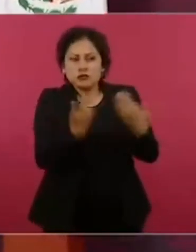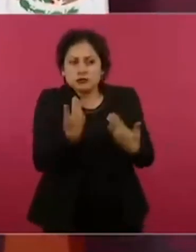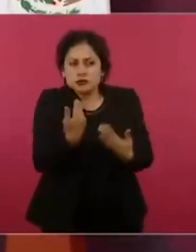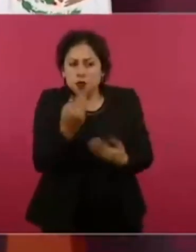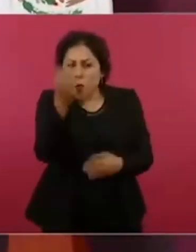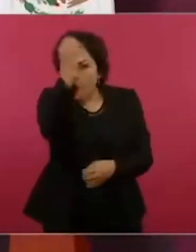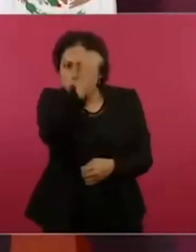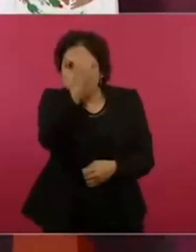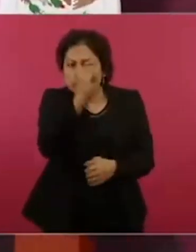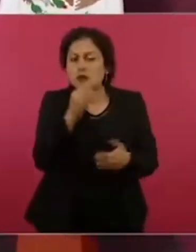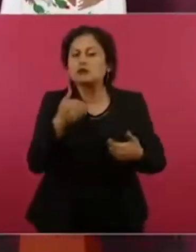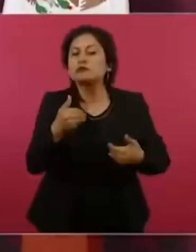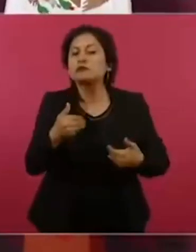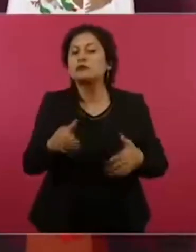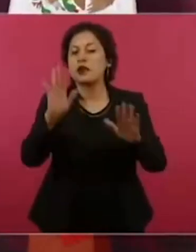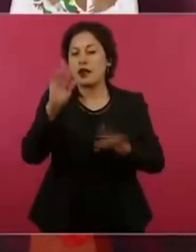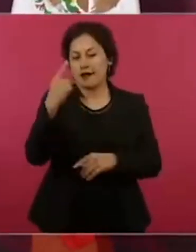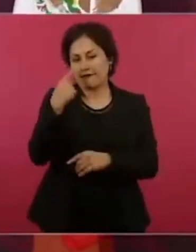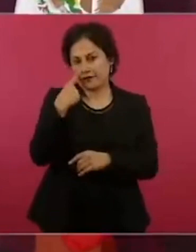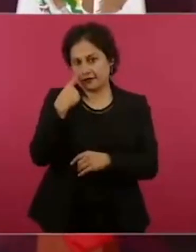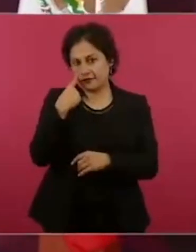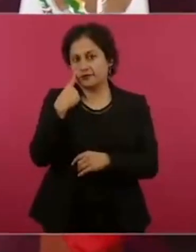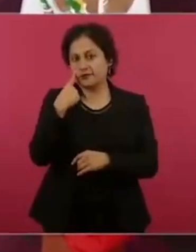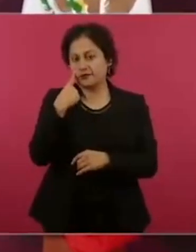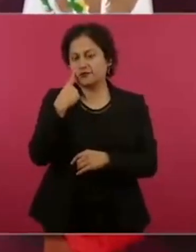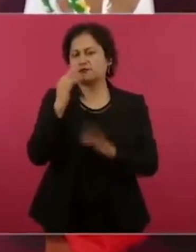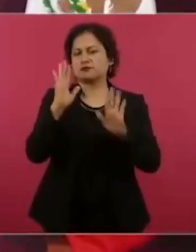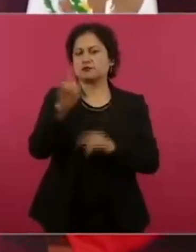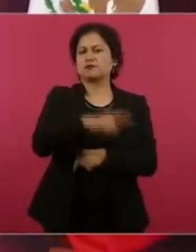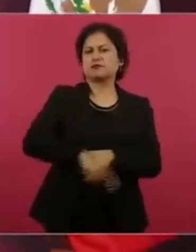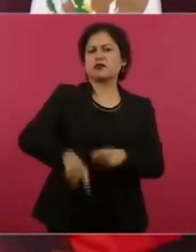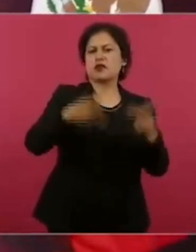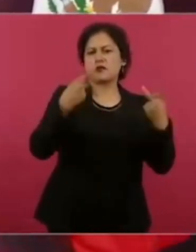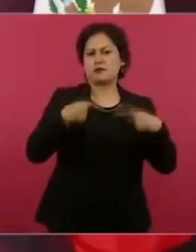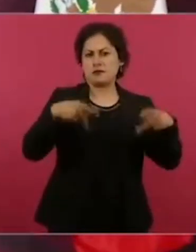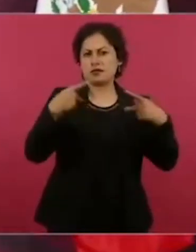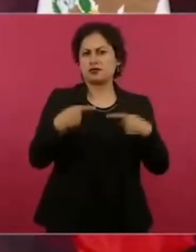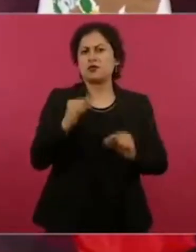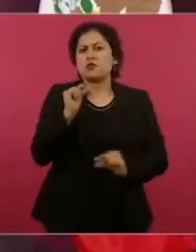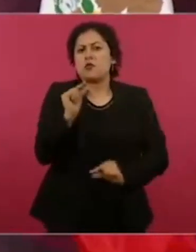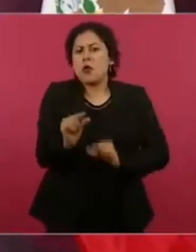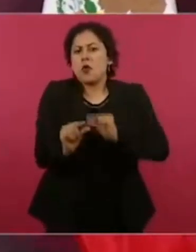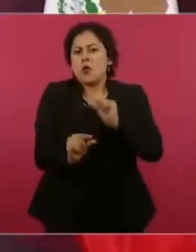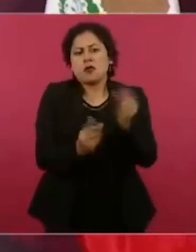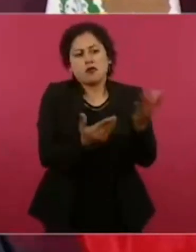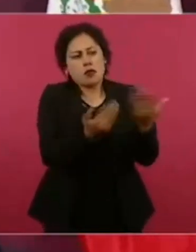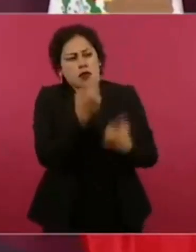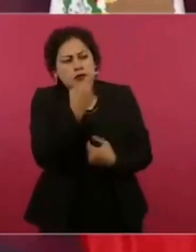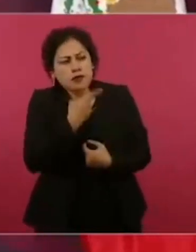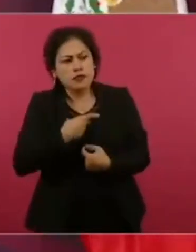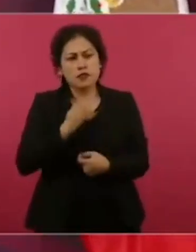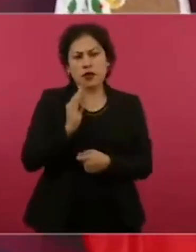manifestando, expresando si están de acuerdo o no están de acuerdo,